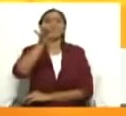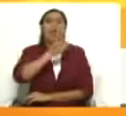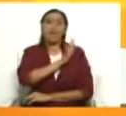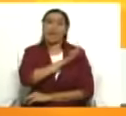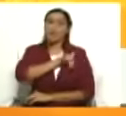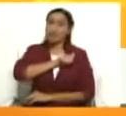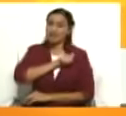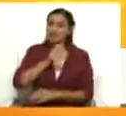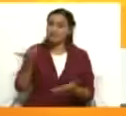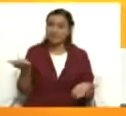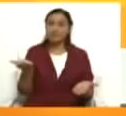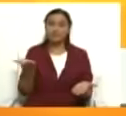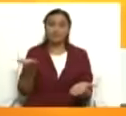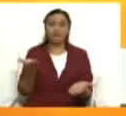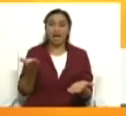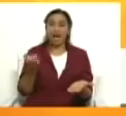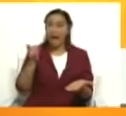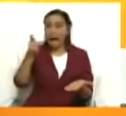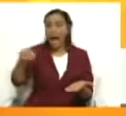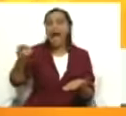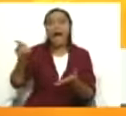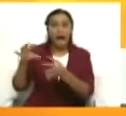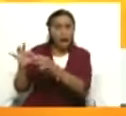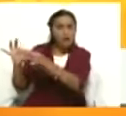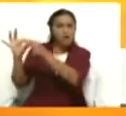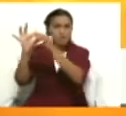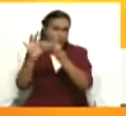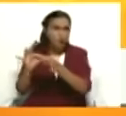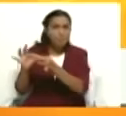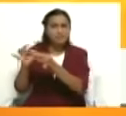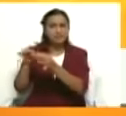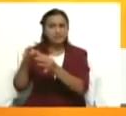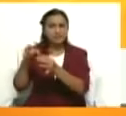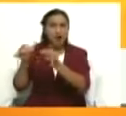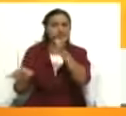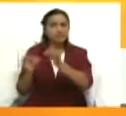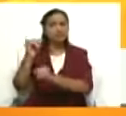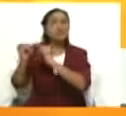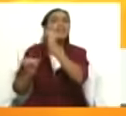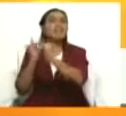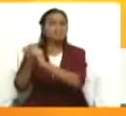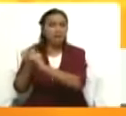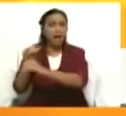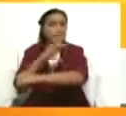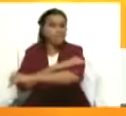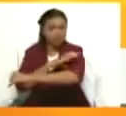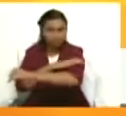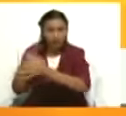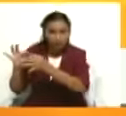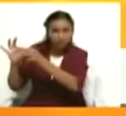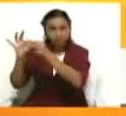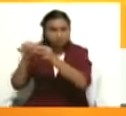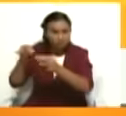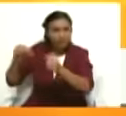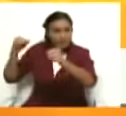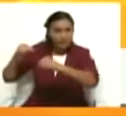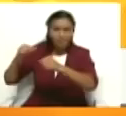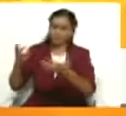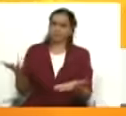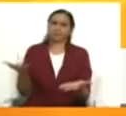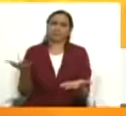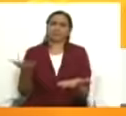órganos de justicia internacional. Así que, en su contexto, en la coyuntura en que vive el mundo,